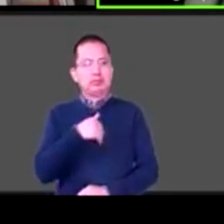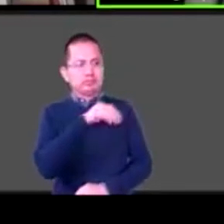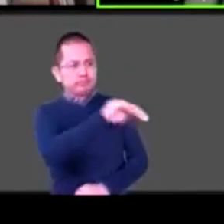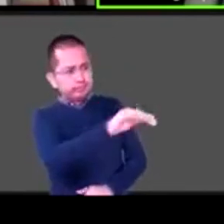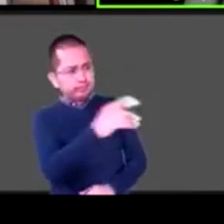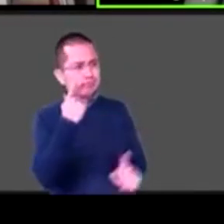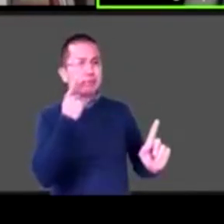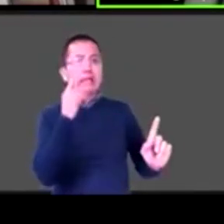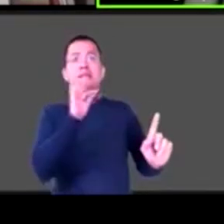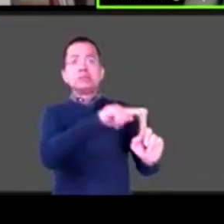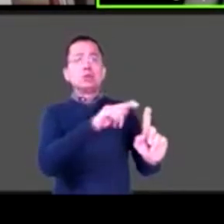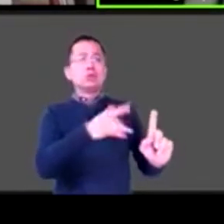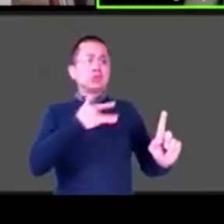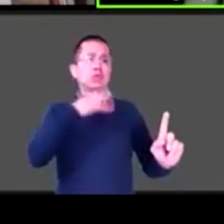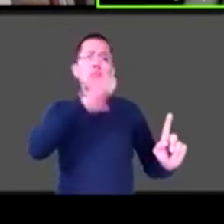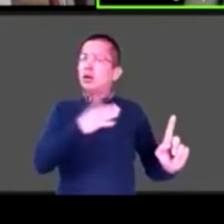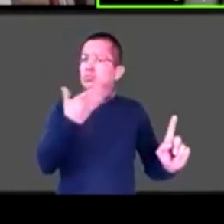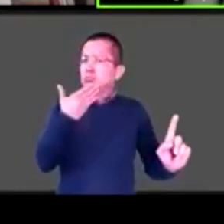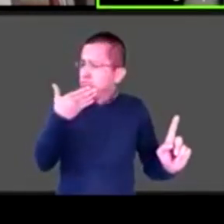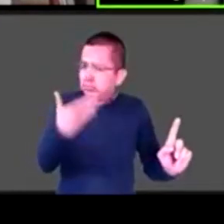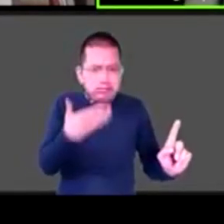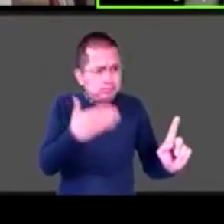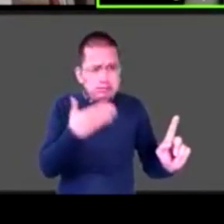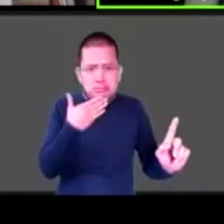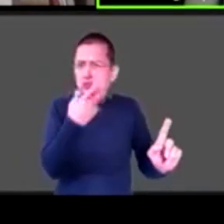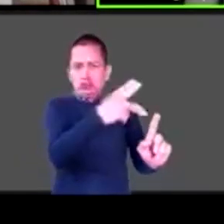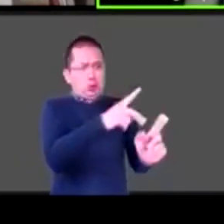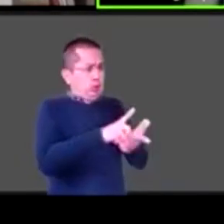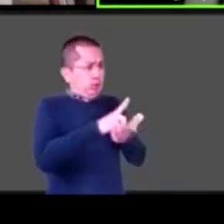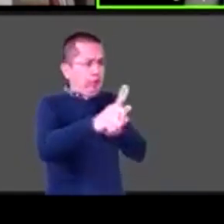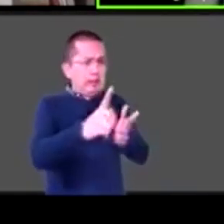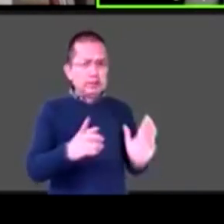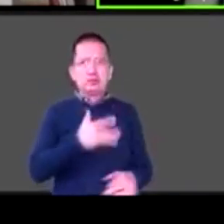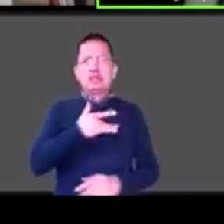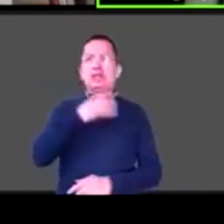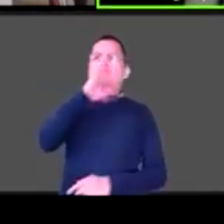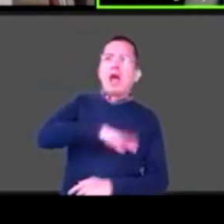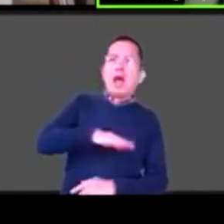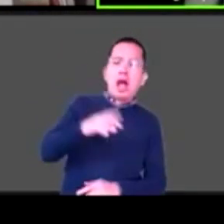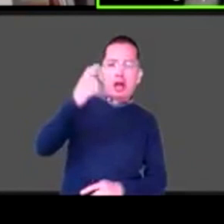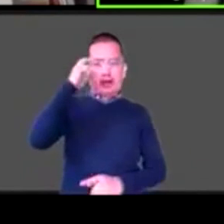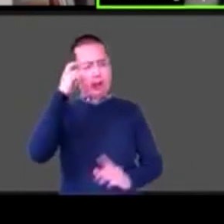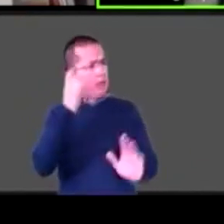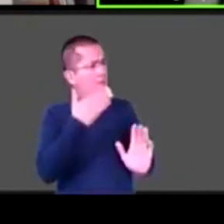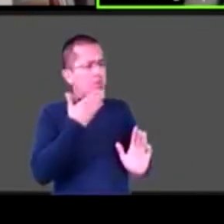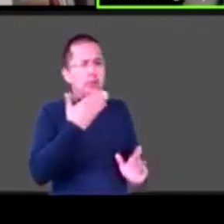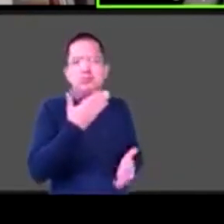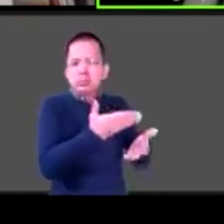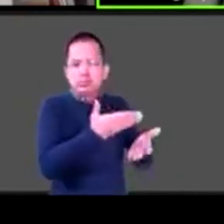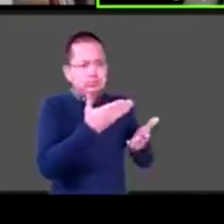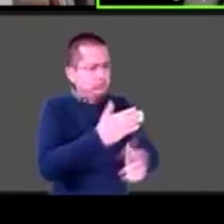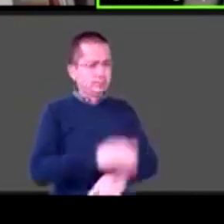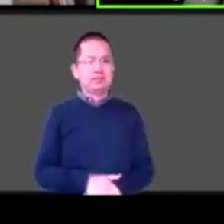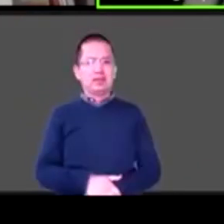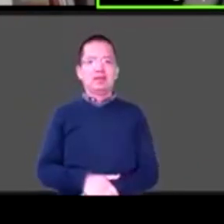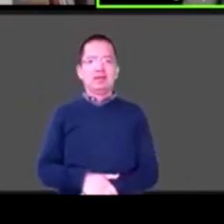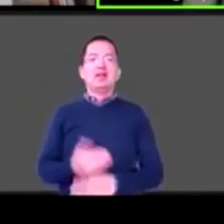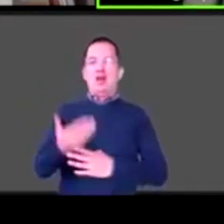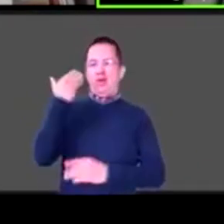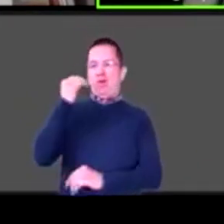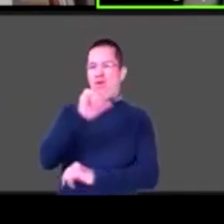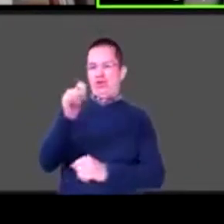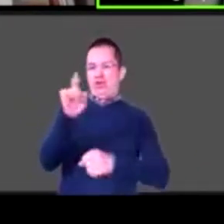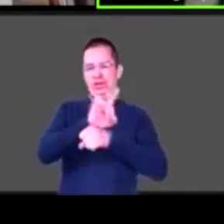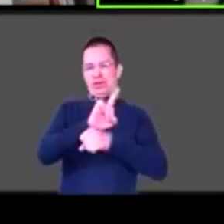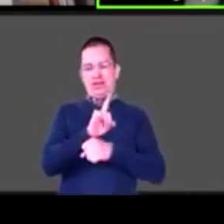llorar y estar enojado y hablar las cosas. El otro día en la comida, mi hija de Katia decía, no,